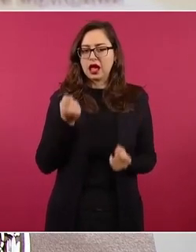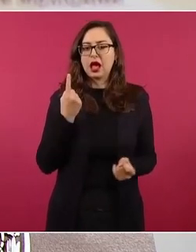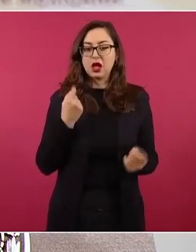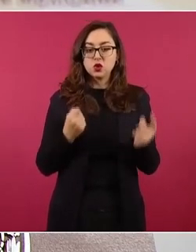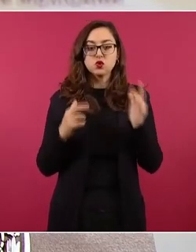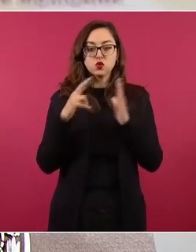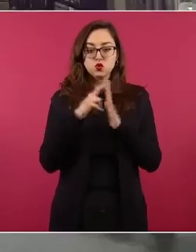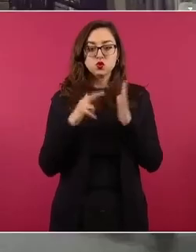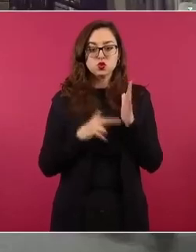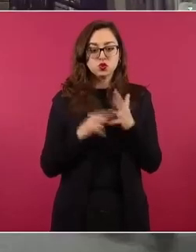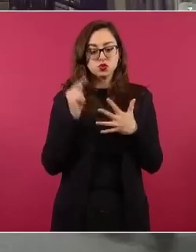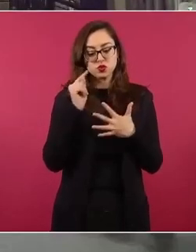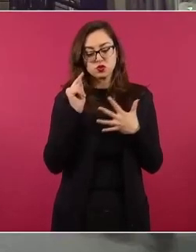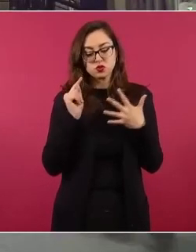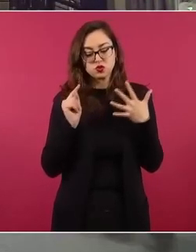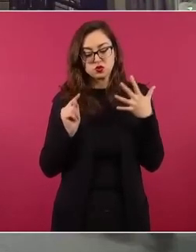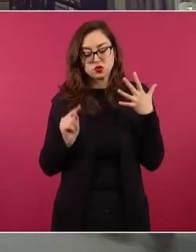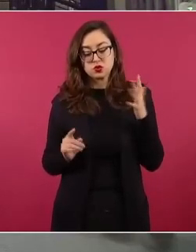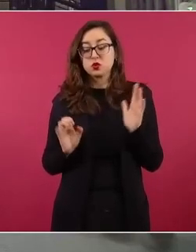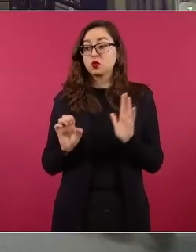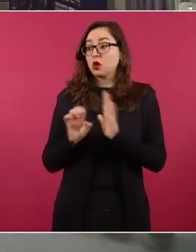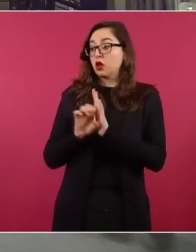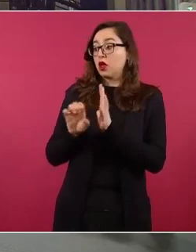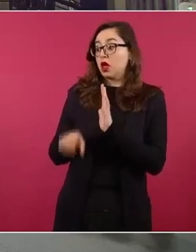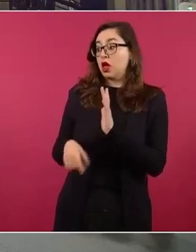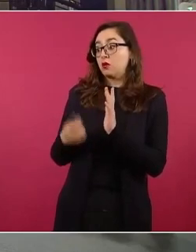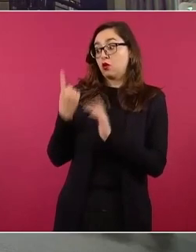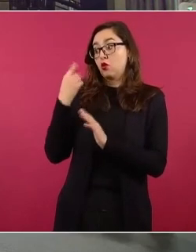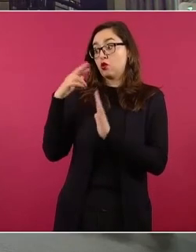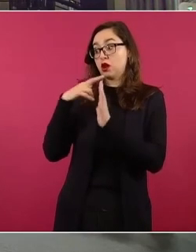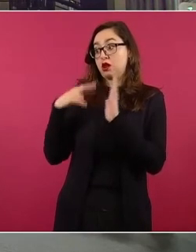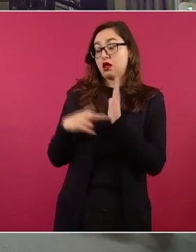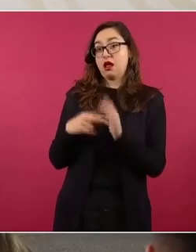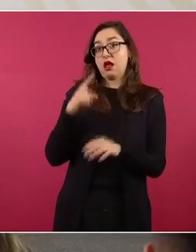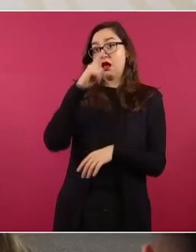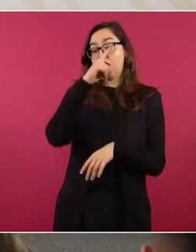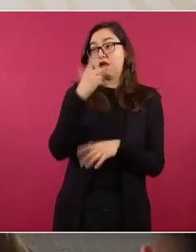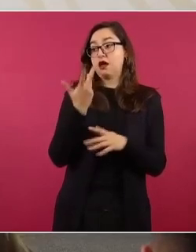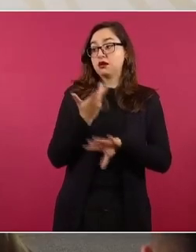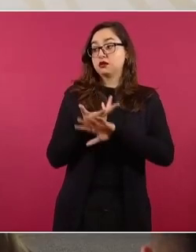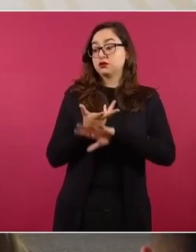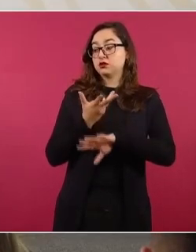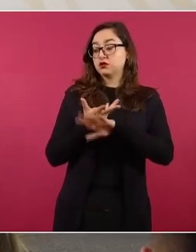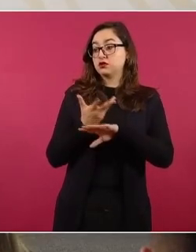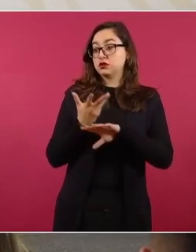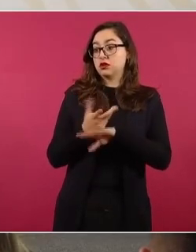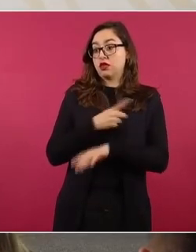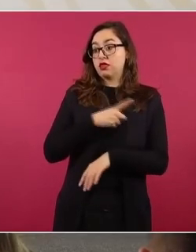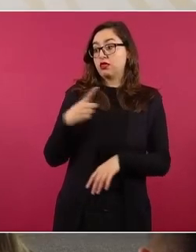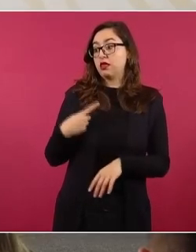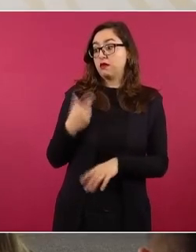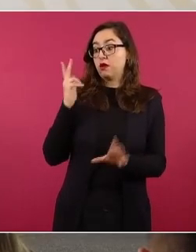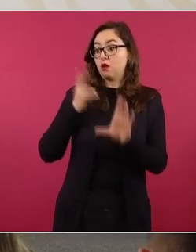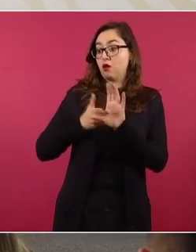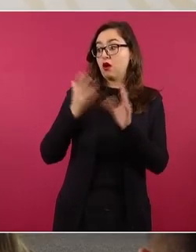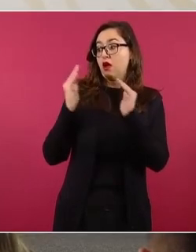Incluido que alguien los sacó Jaya en Estados Unidos. Sí, y otros, pero ya